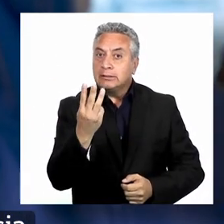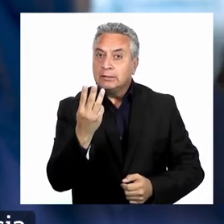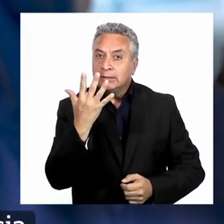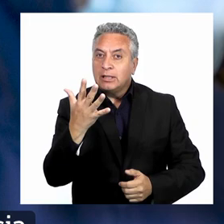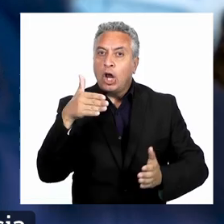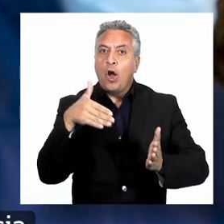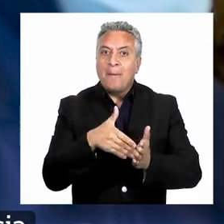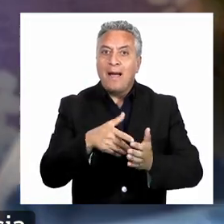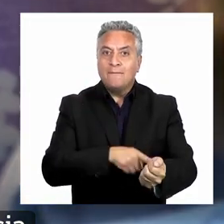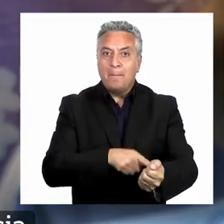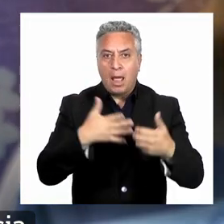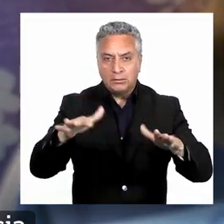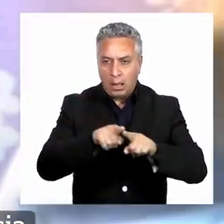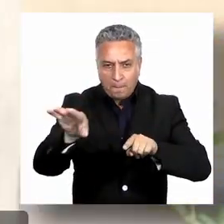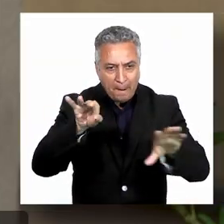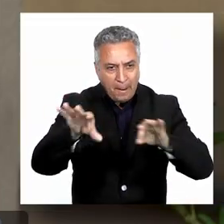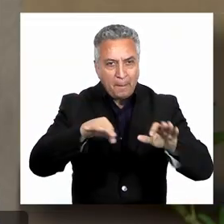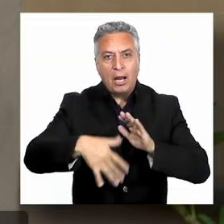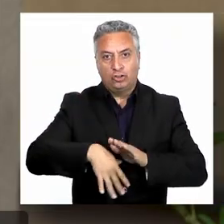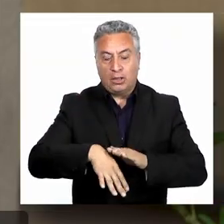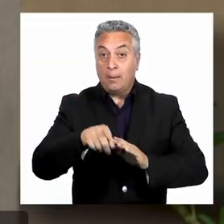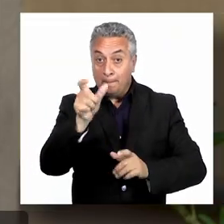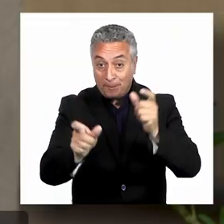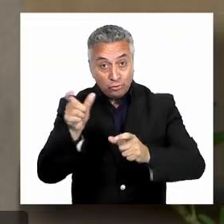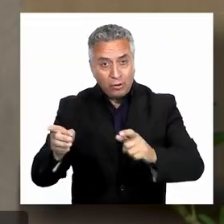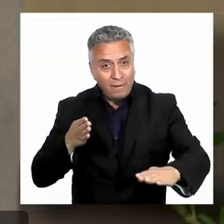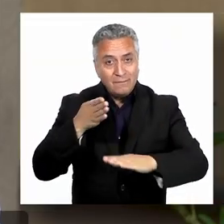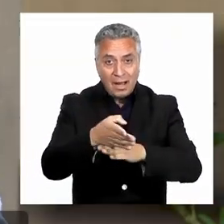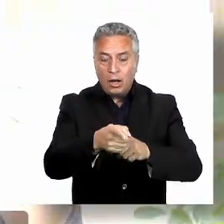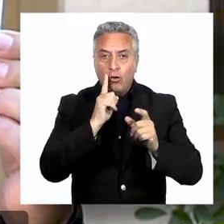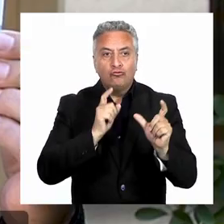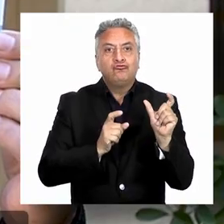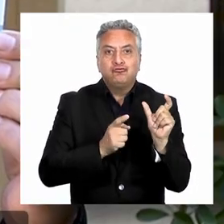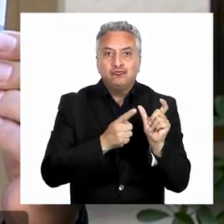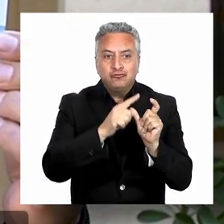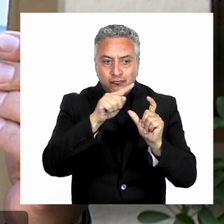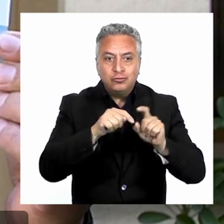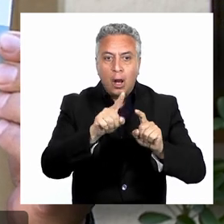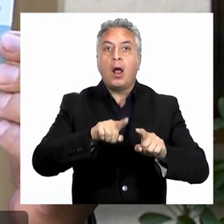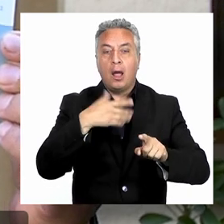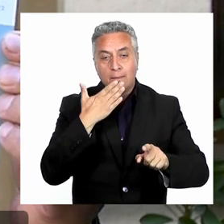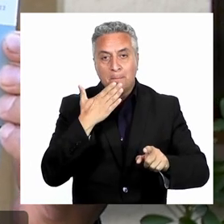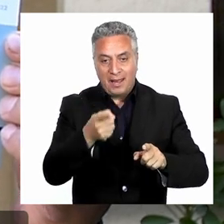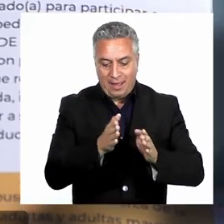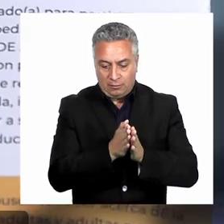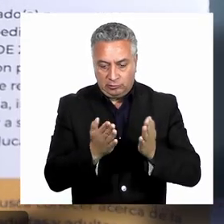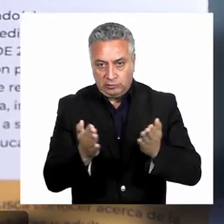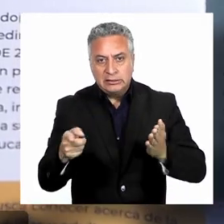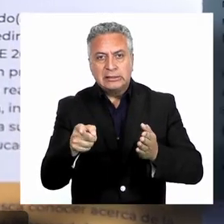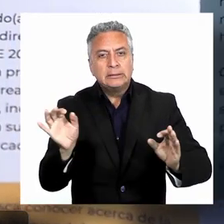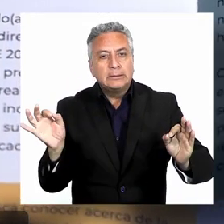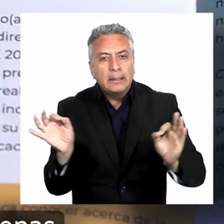.000 familias que han sido sorteadas, las personas que van portan una credencial y además portan este tríptico que